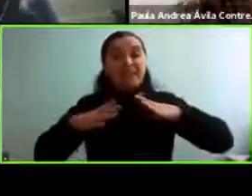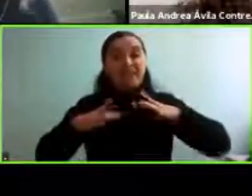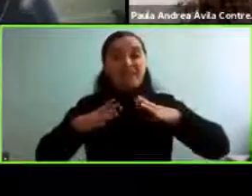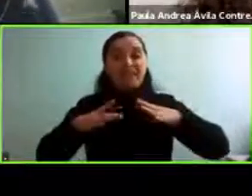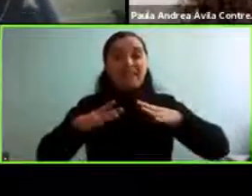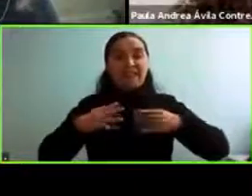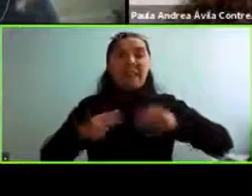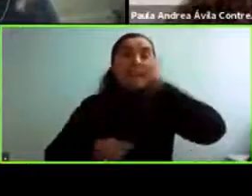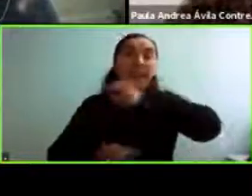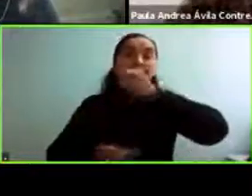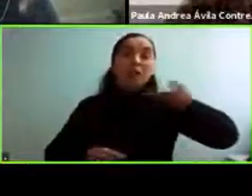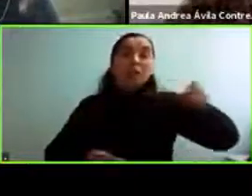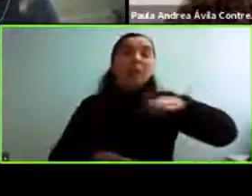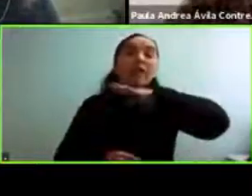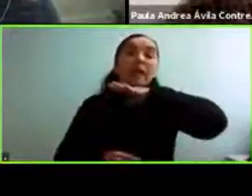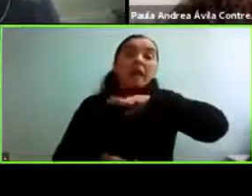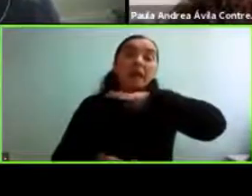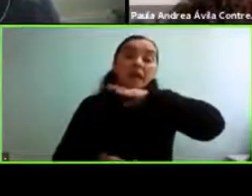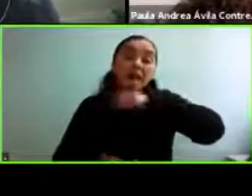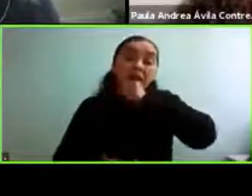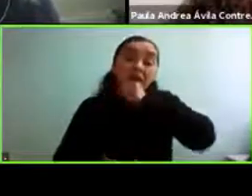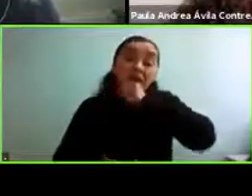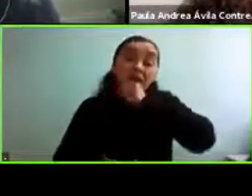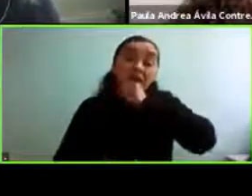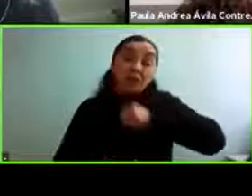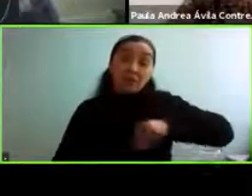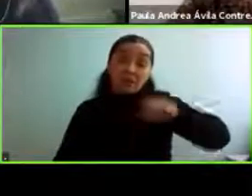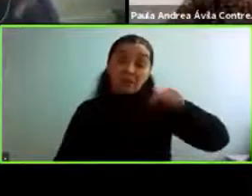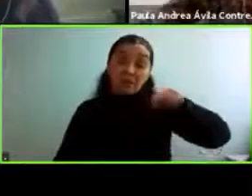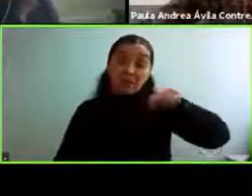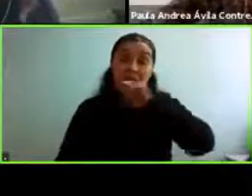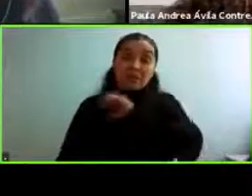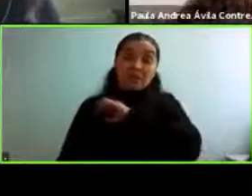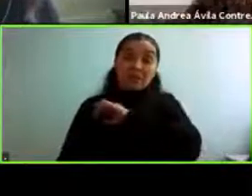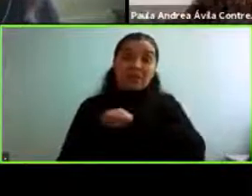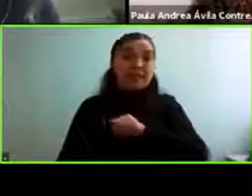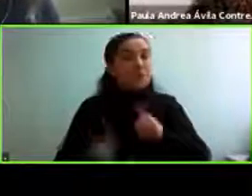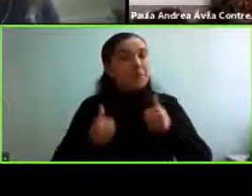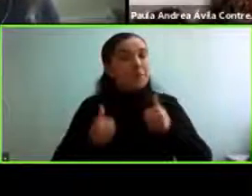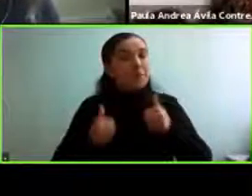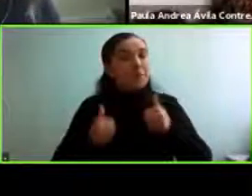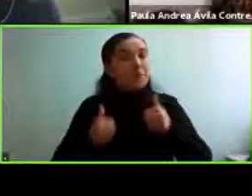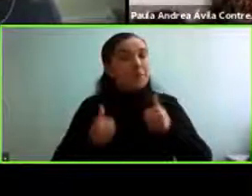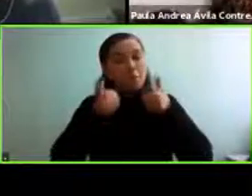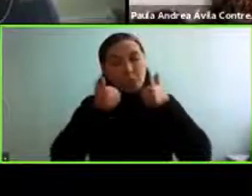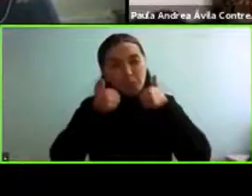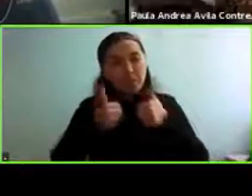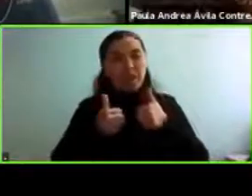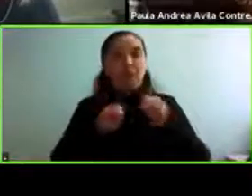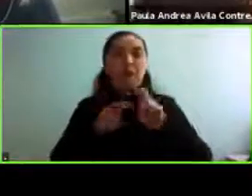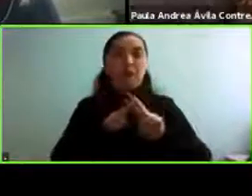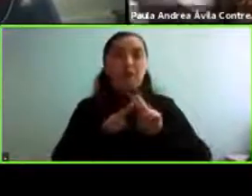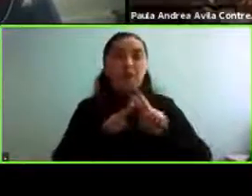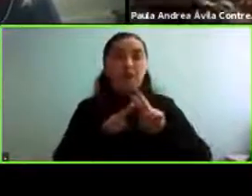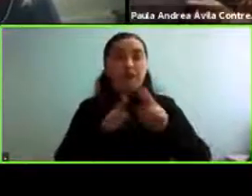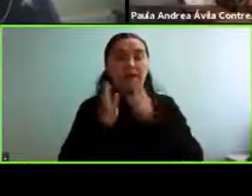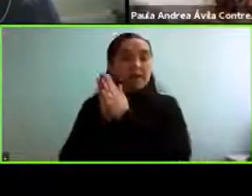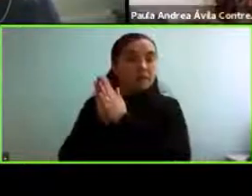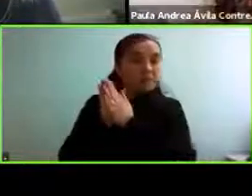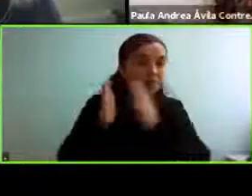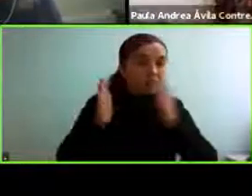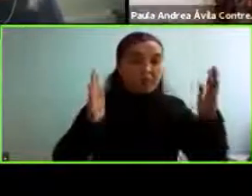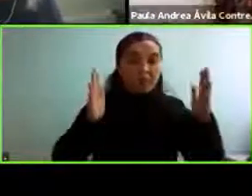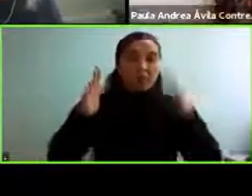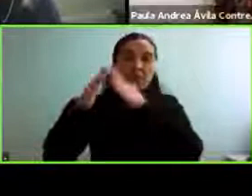mayores al menos de aquí de Chile por lo bien que lo han hecho en esta etapa del confinamiento